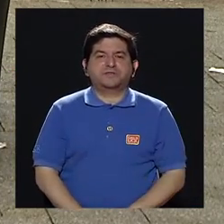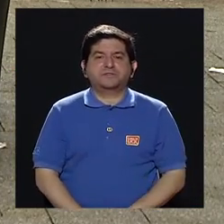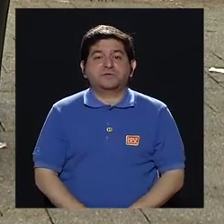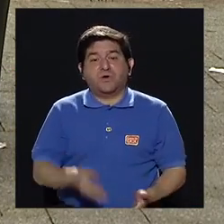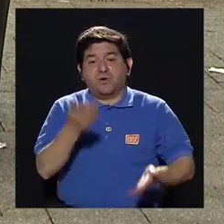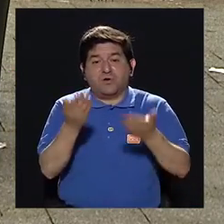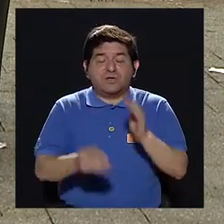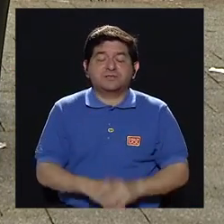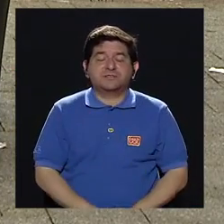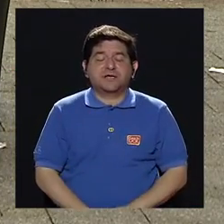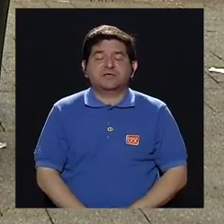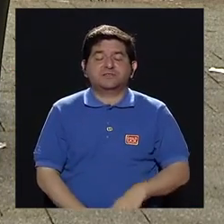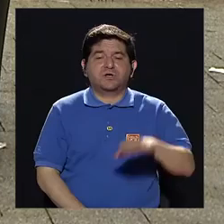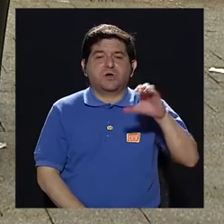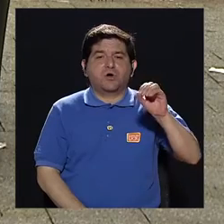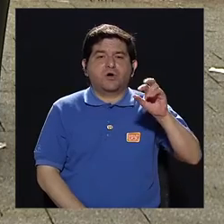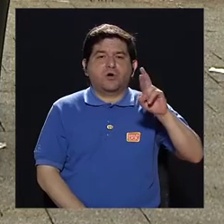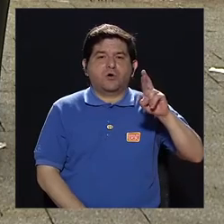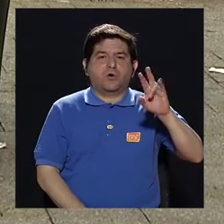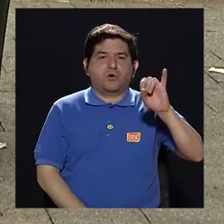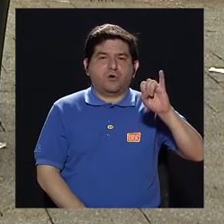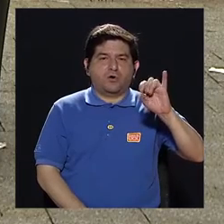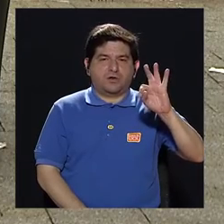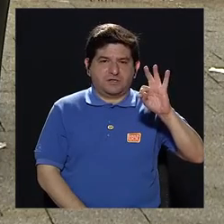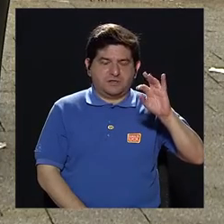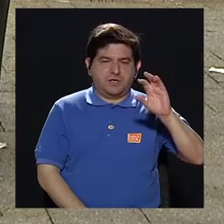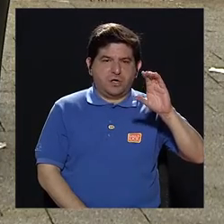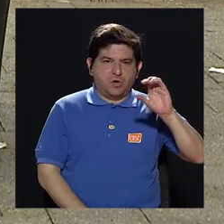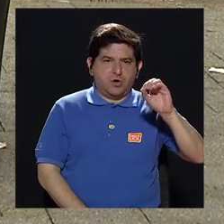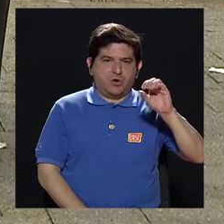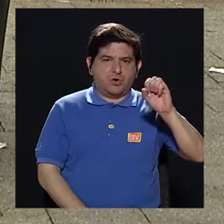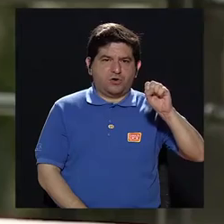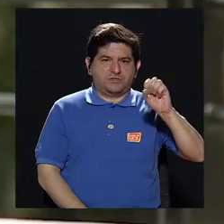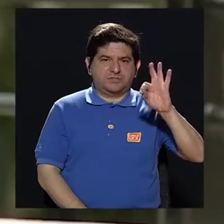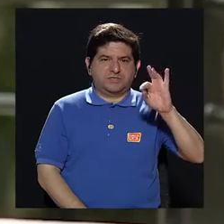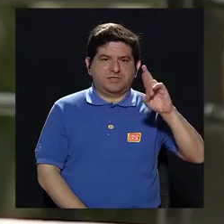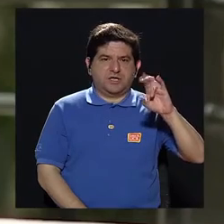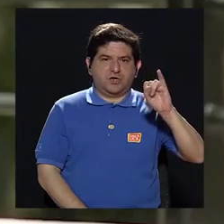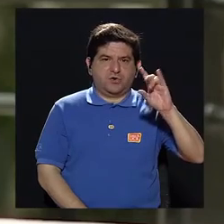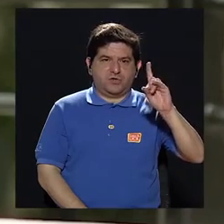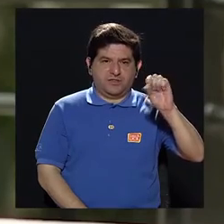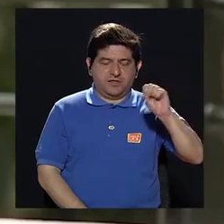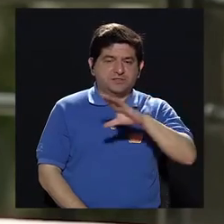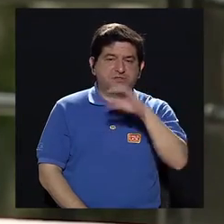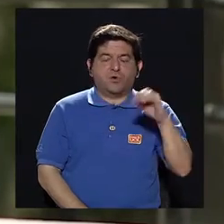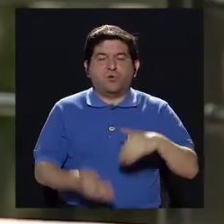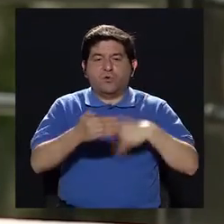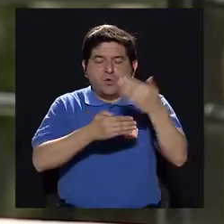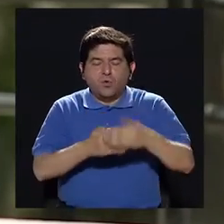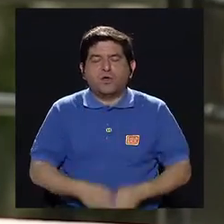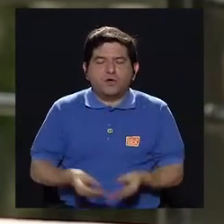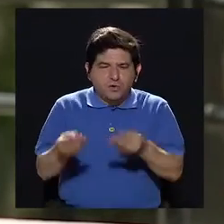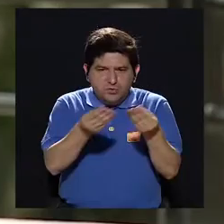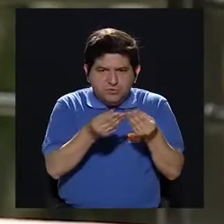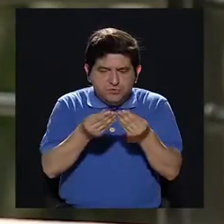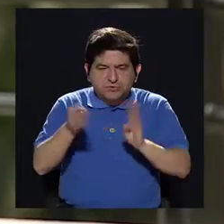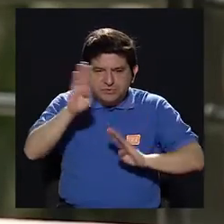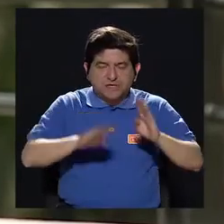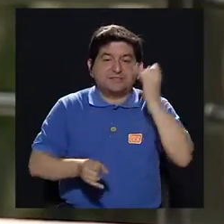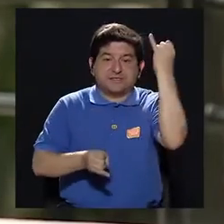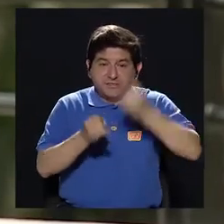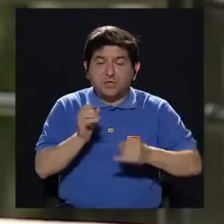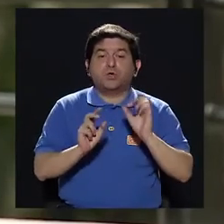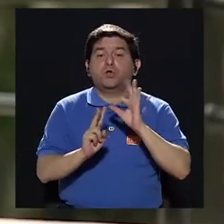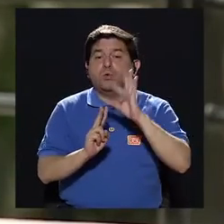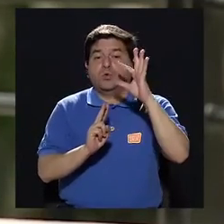el caso ya de pacientes que no han respondido a ese tipo de tratamientos, entonces se presentan lo que son los biológicos y la última opción es